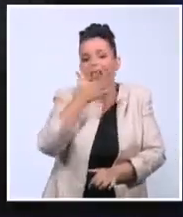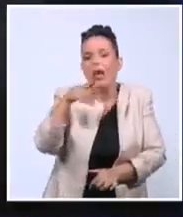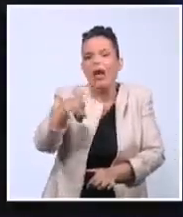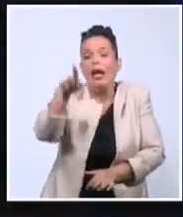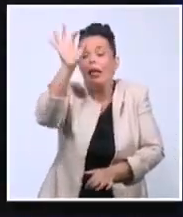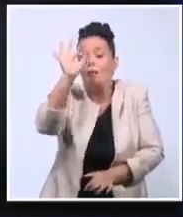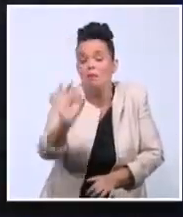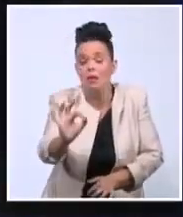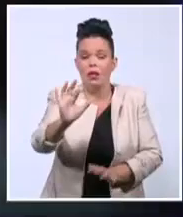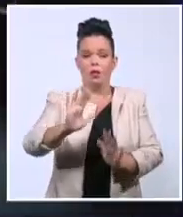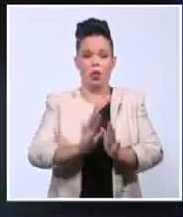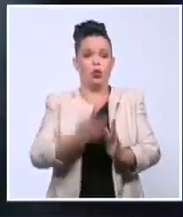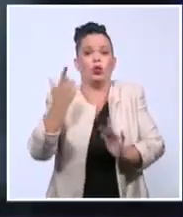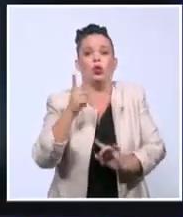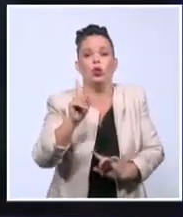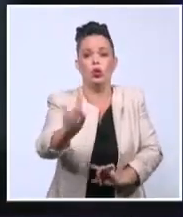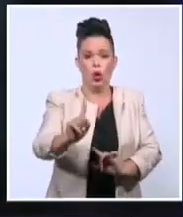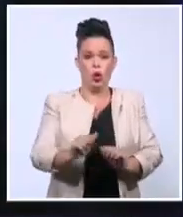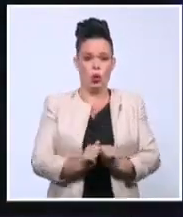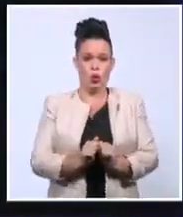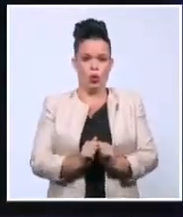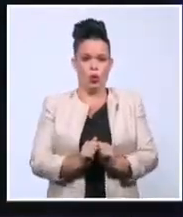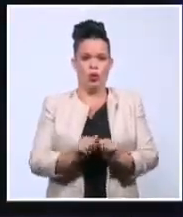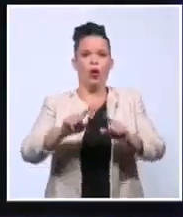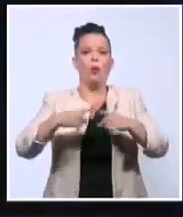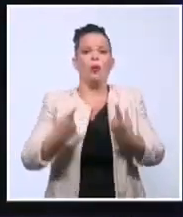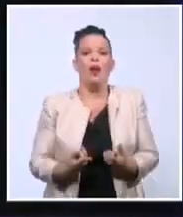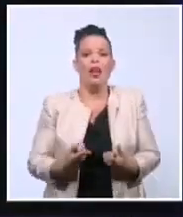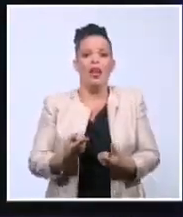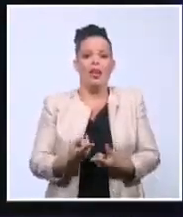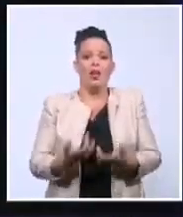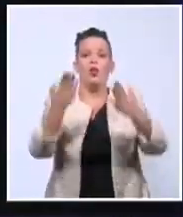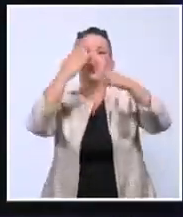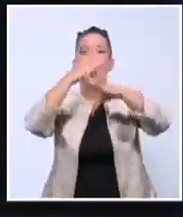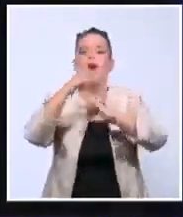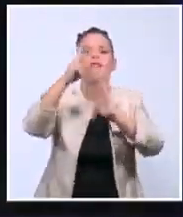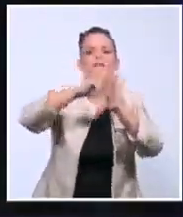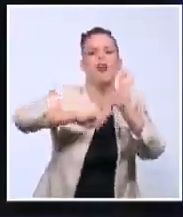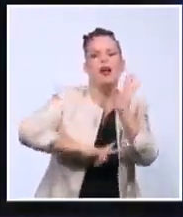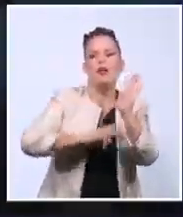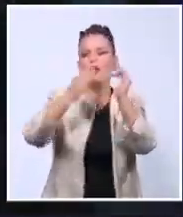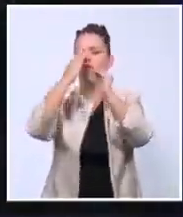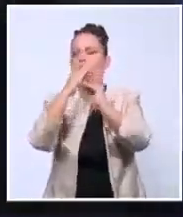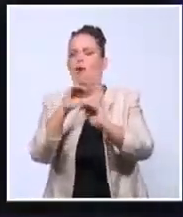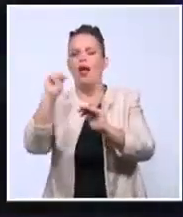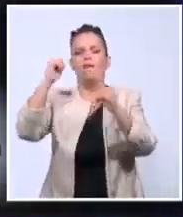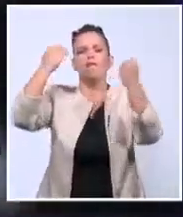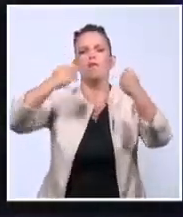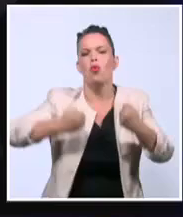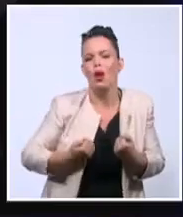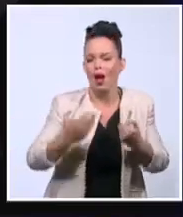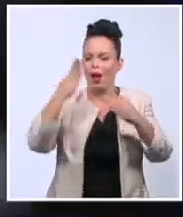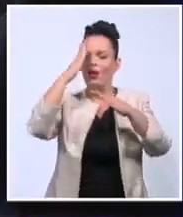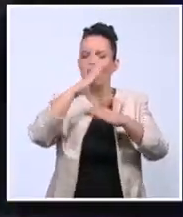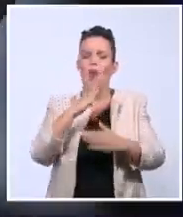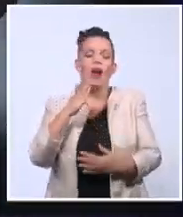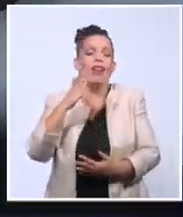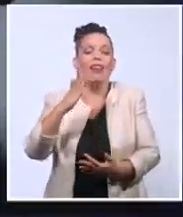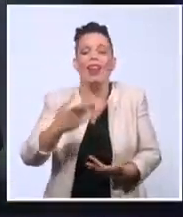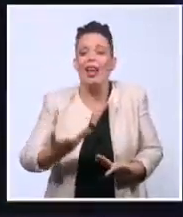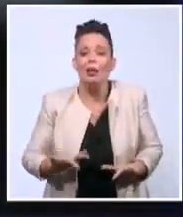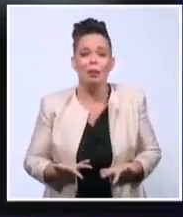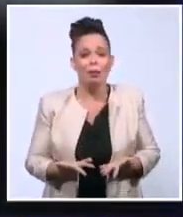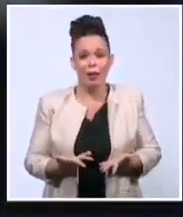valores y no sólo de valores revolucionarios eso no voy ni a decirlo es falta de decencia de respeto a los que le rodean y de respeto